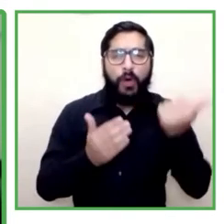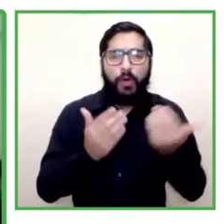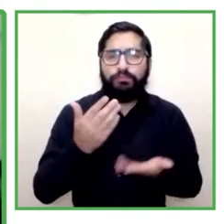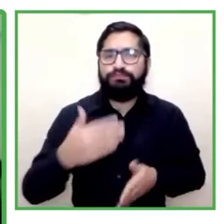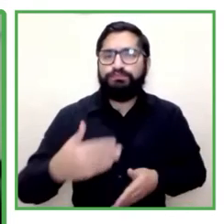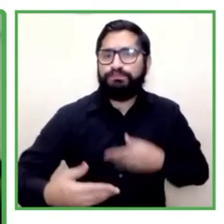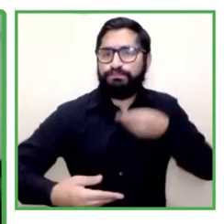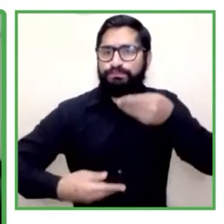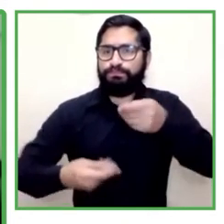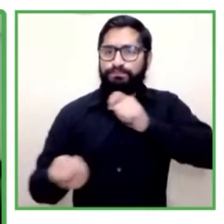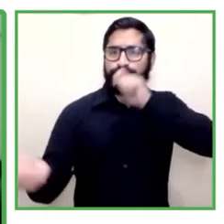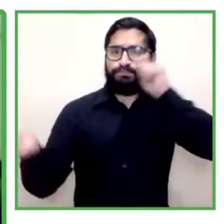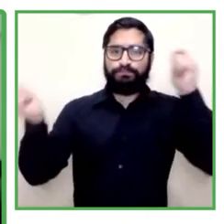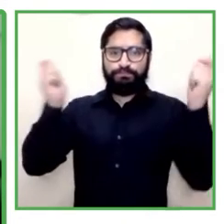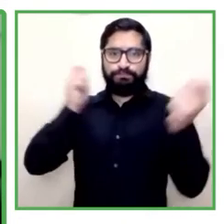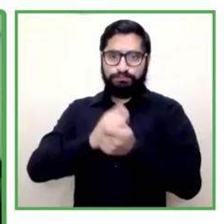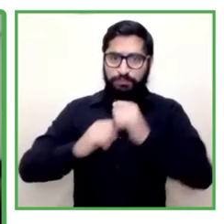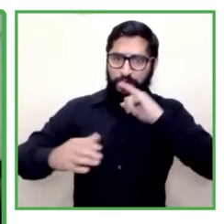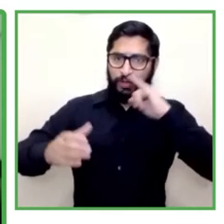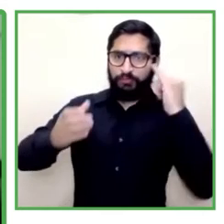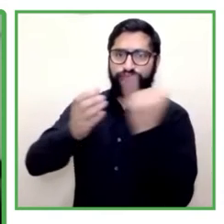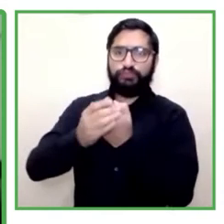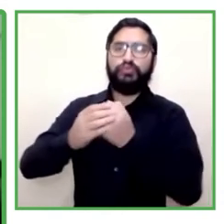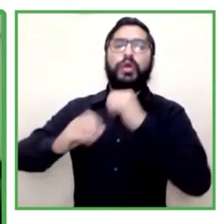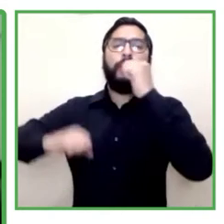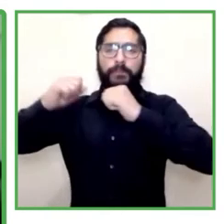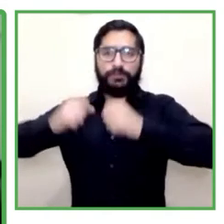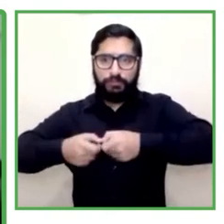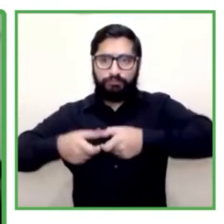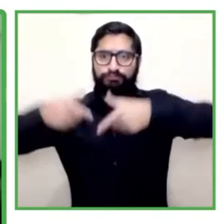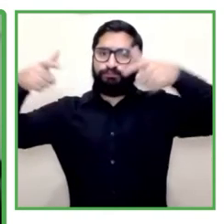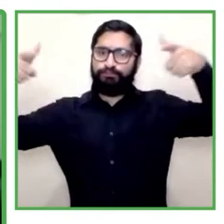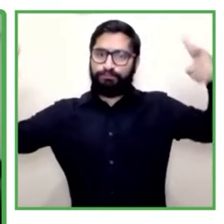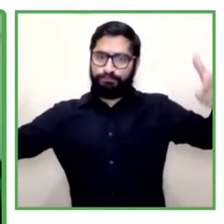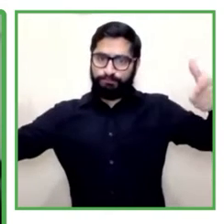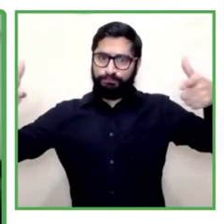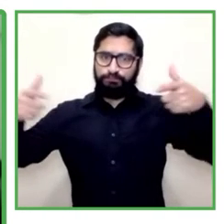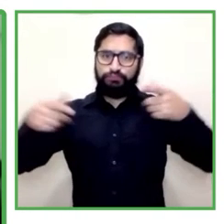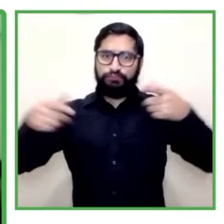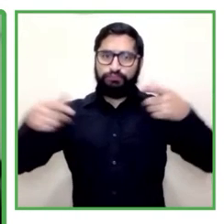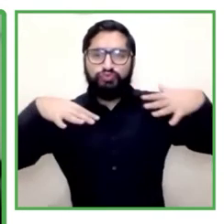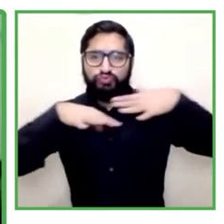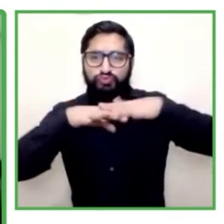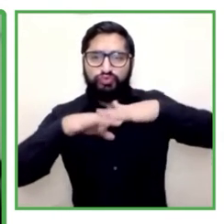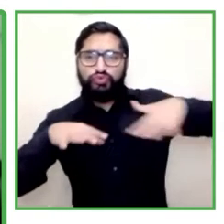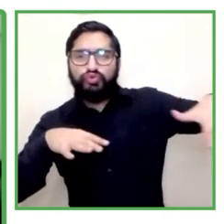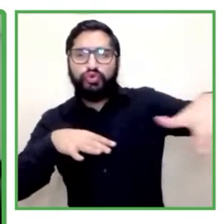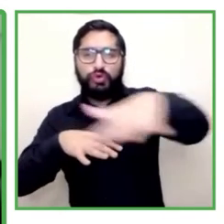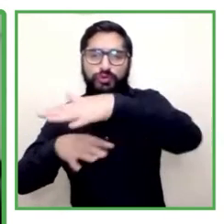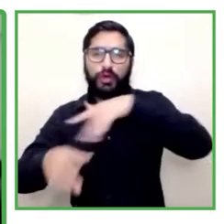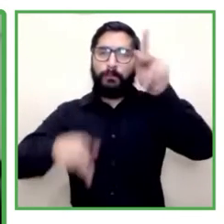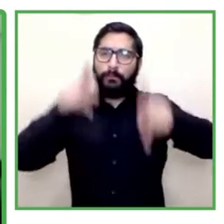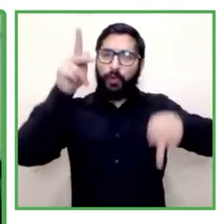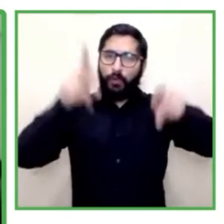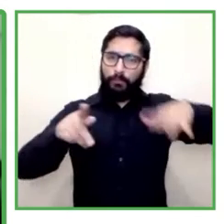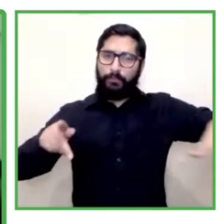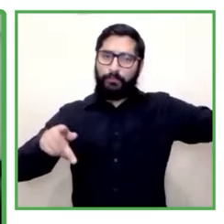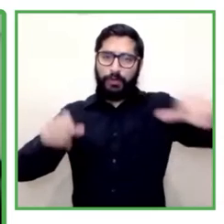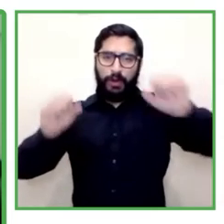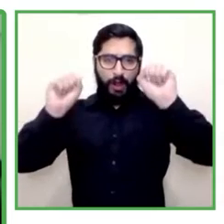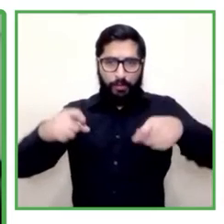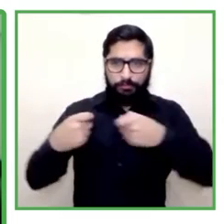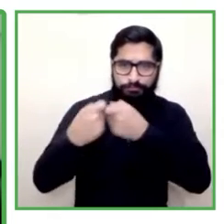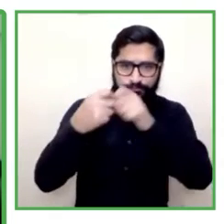y territorial. Y esto mediante el intercambio de conocimientos, construcción de capacidades, creación de redes,